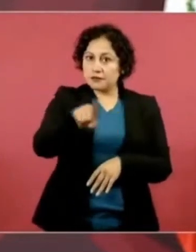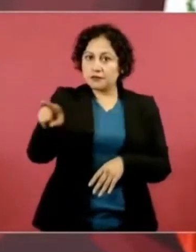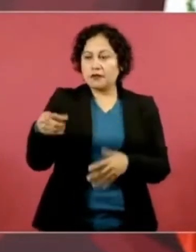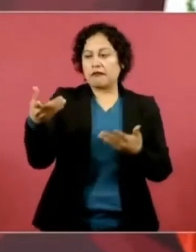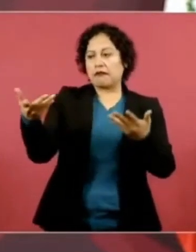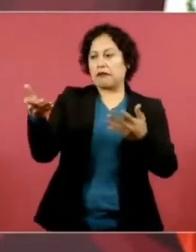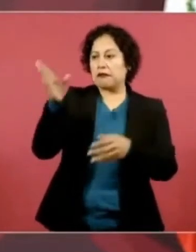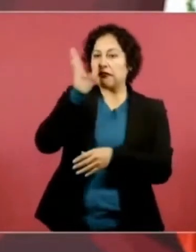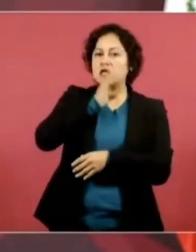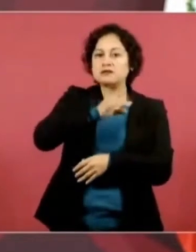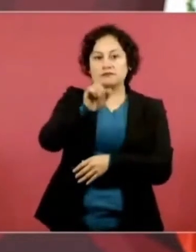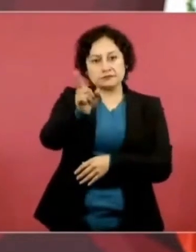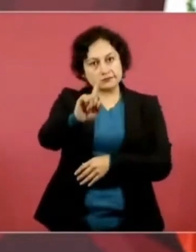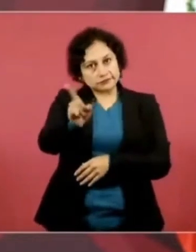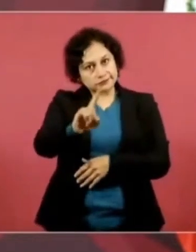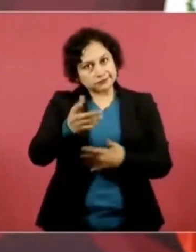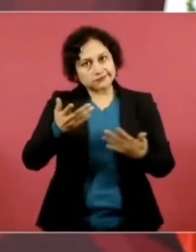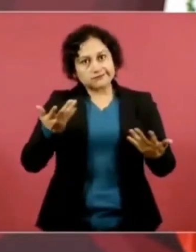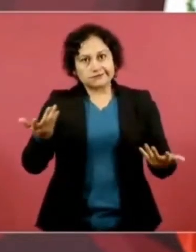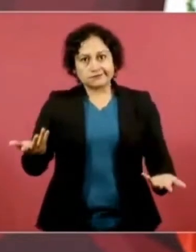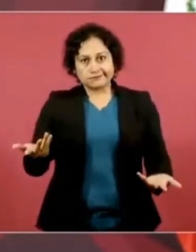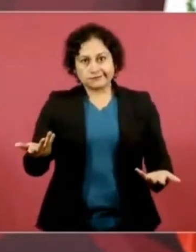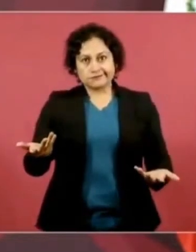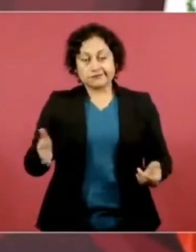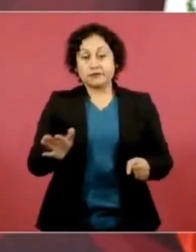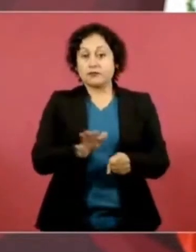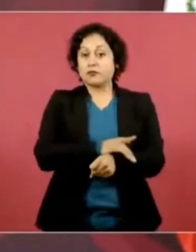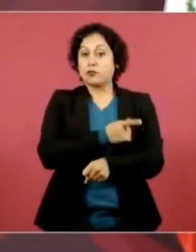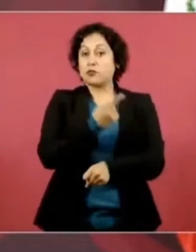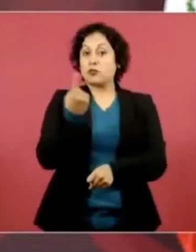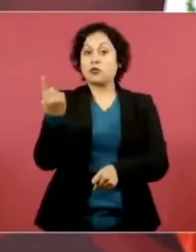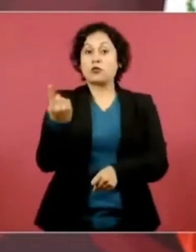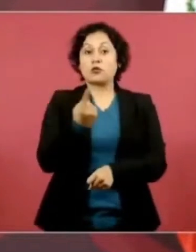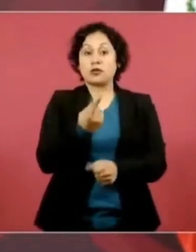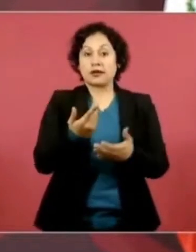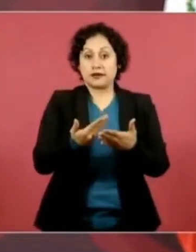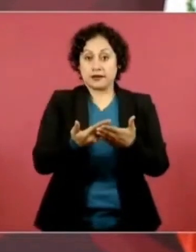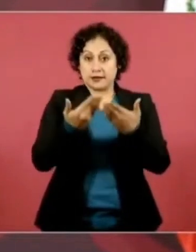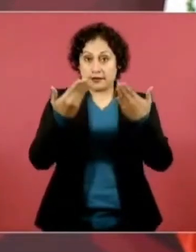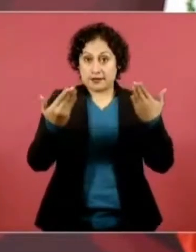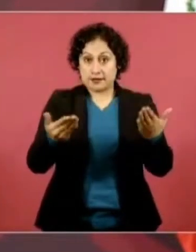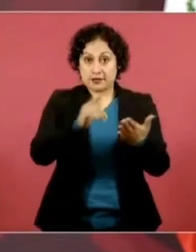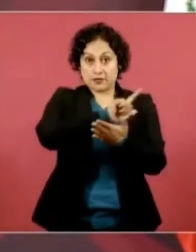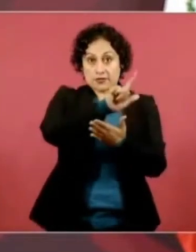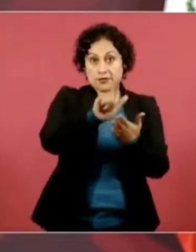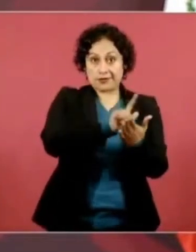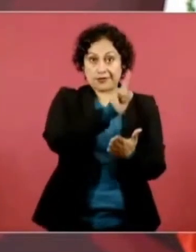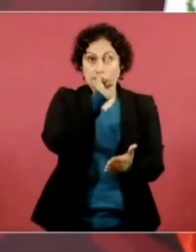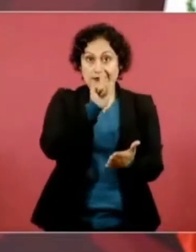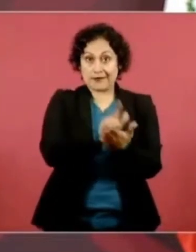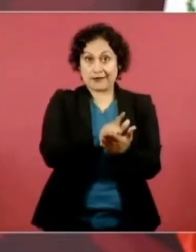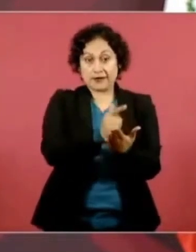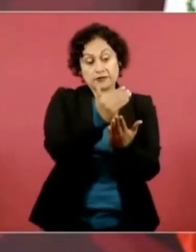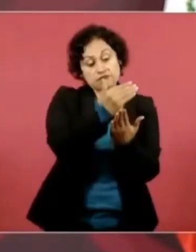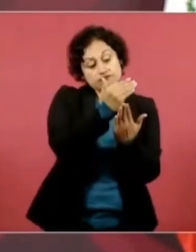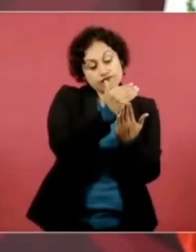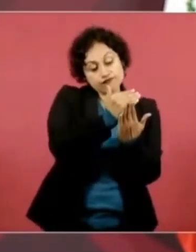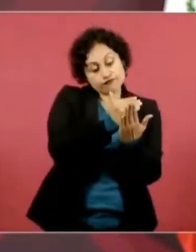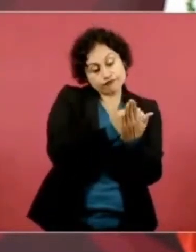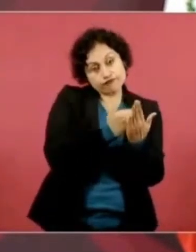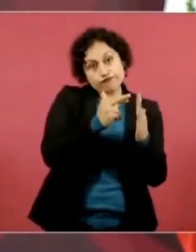De acuerdo a la ley, a las normas, cuando rechazan,